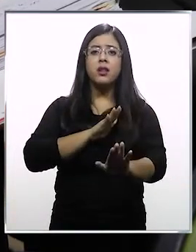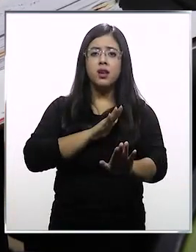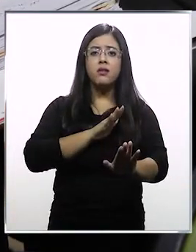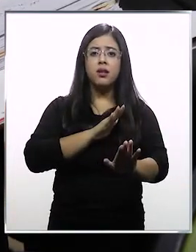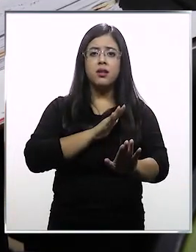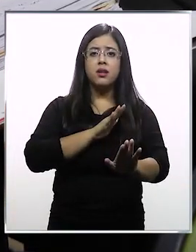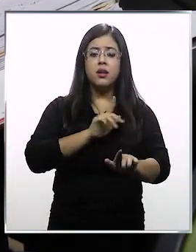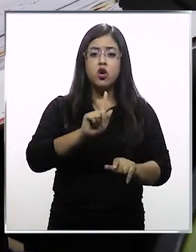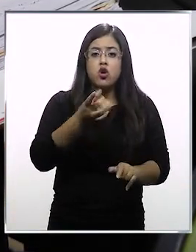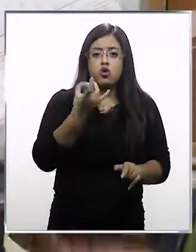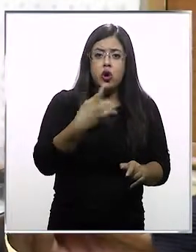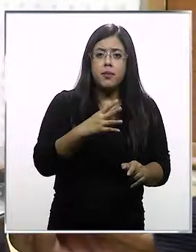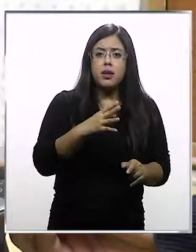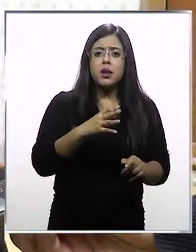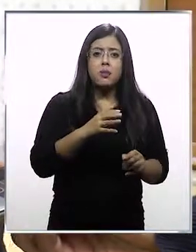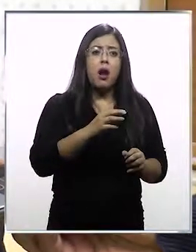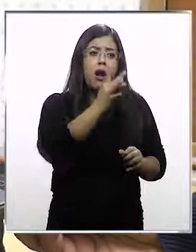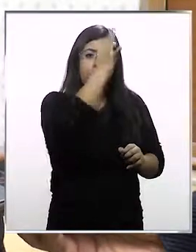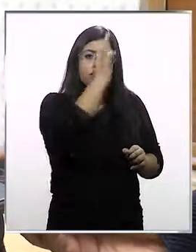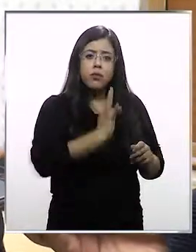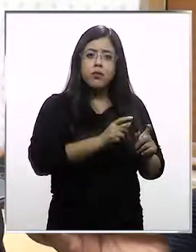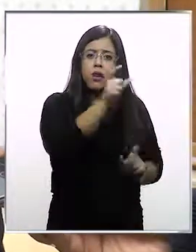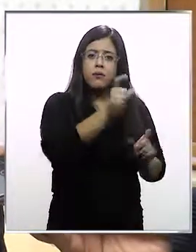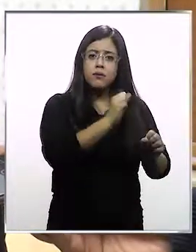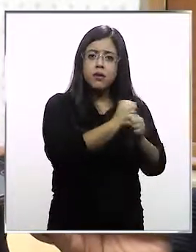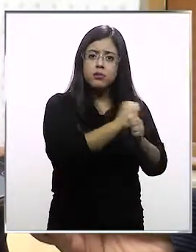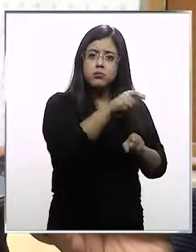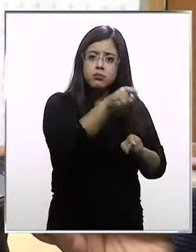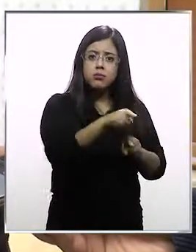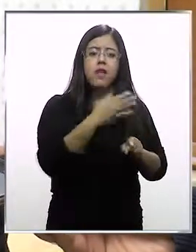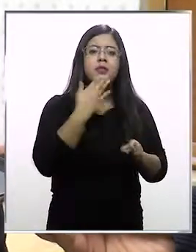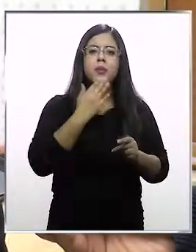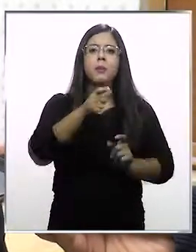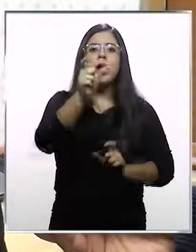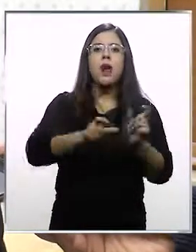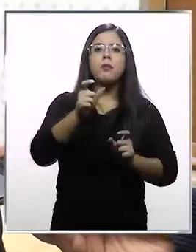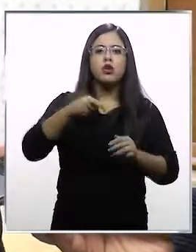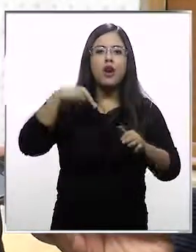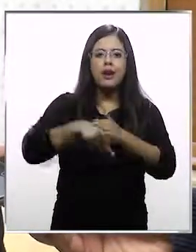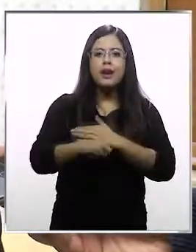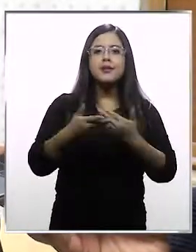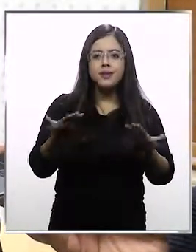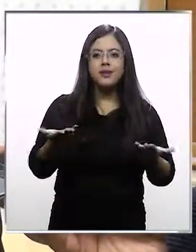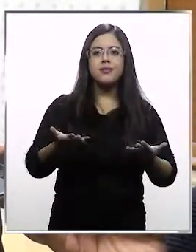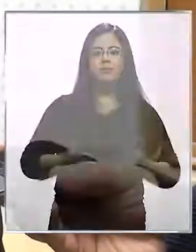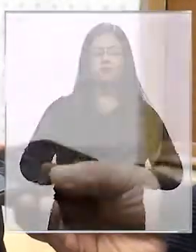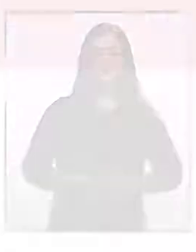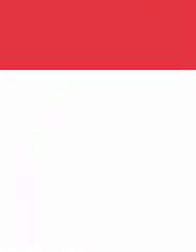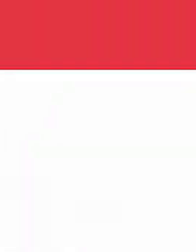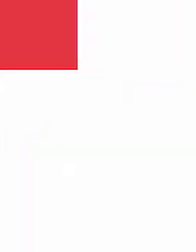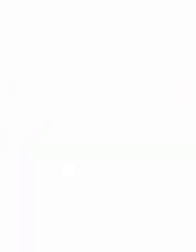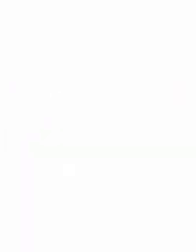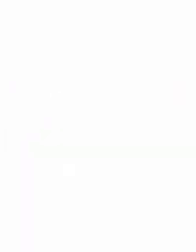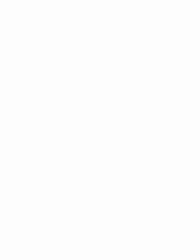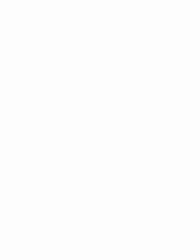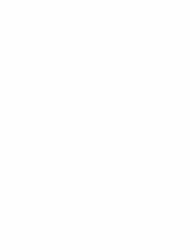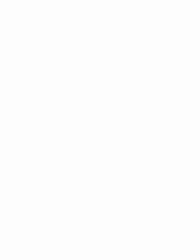promocionales y preventivas, no solamente para sus funcionarios, sino que también para el público que acceda a ellos.